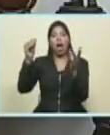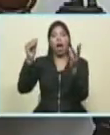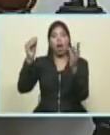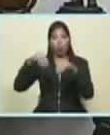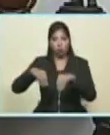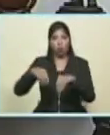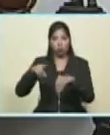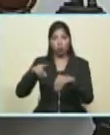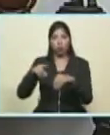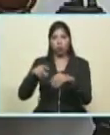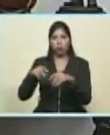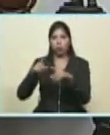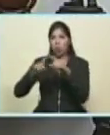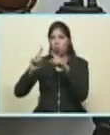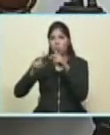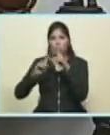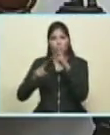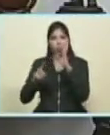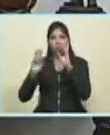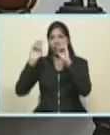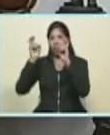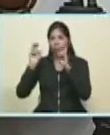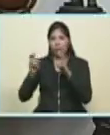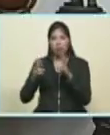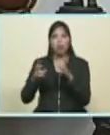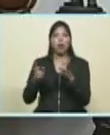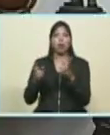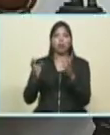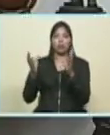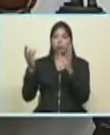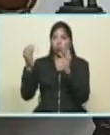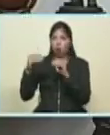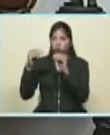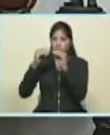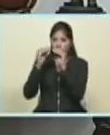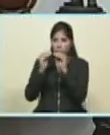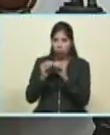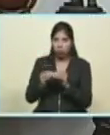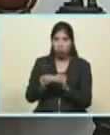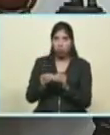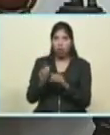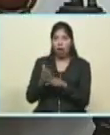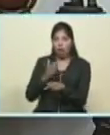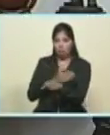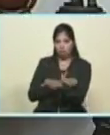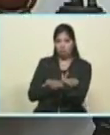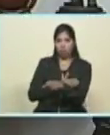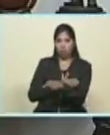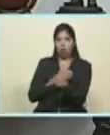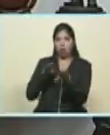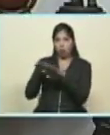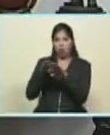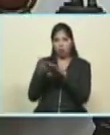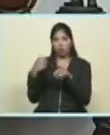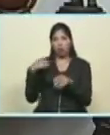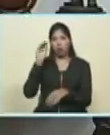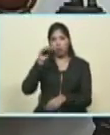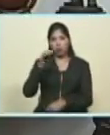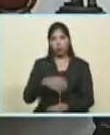construyendo otras cosas muy importantes que saben ustedes ya parte de ellas las anuncié ante la constituyente el jueves pasado